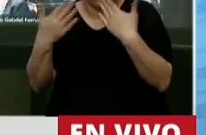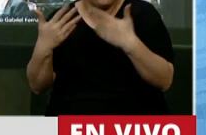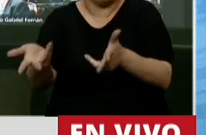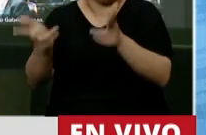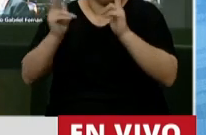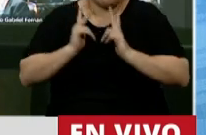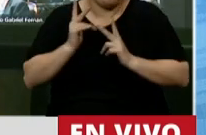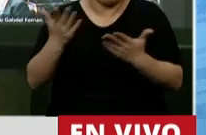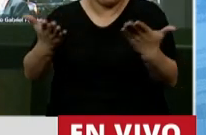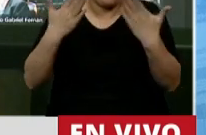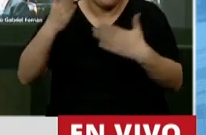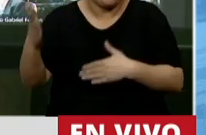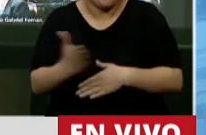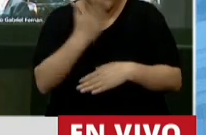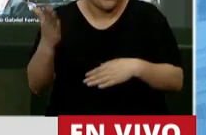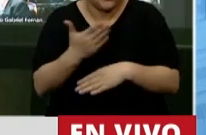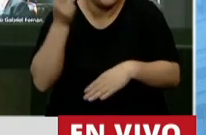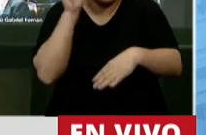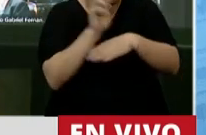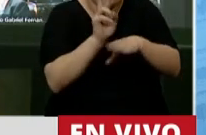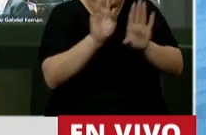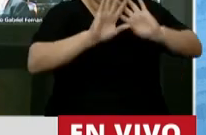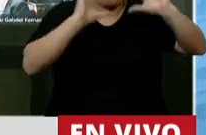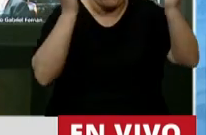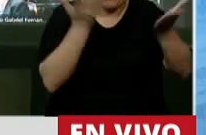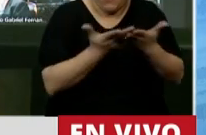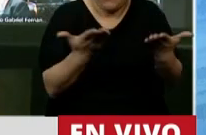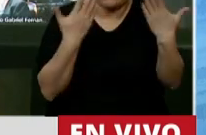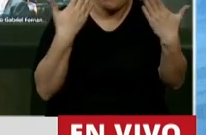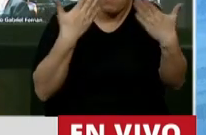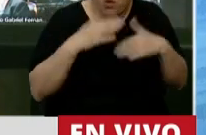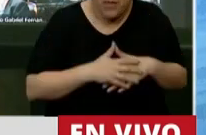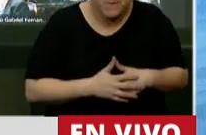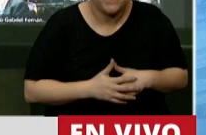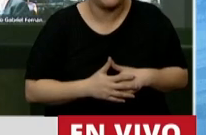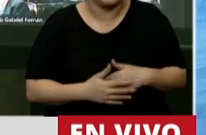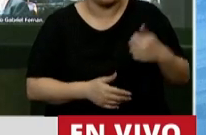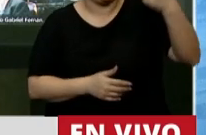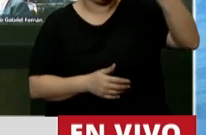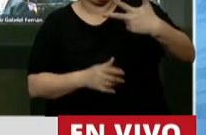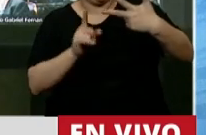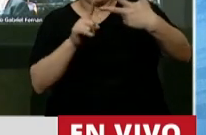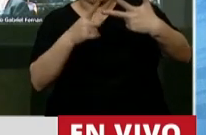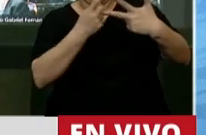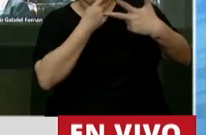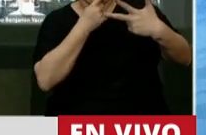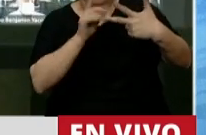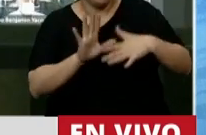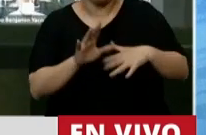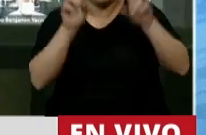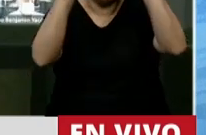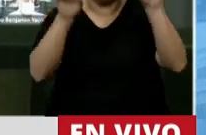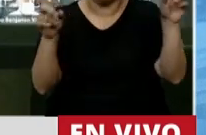puede producir cuidando al medio ambiente. El tercer ejemplo, señor Presidente, es con respecto a una problemática